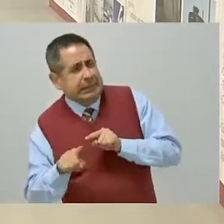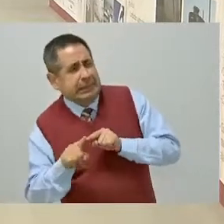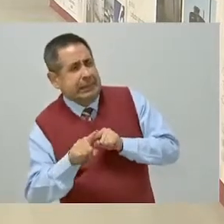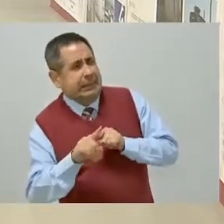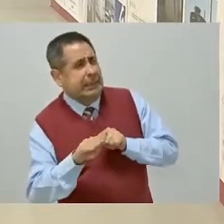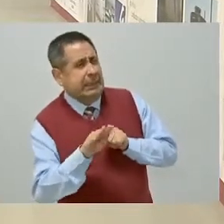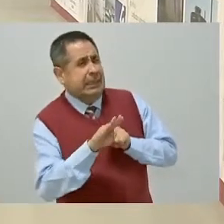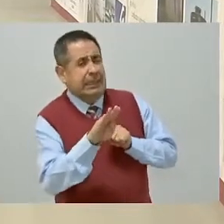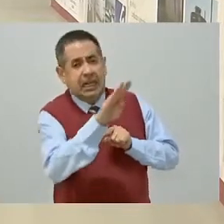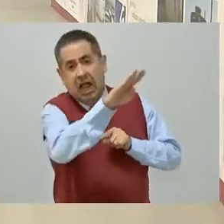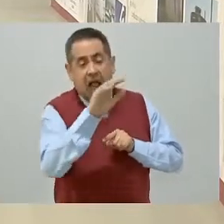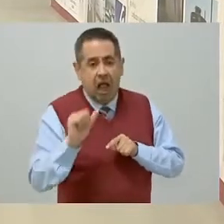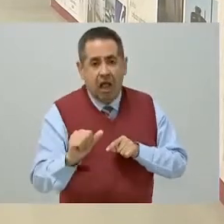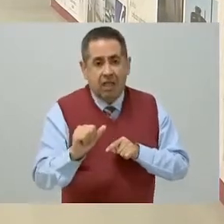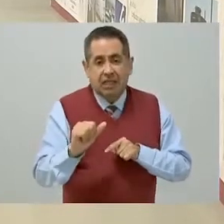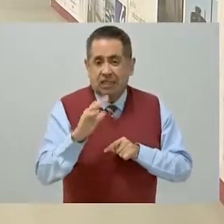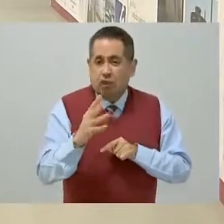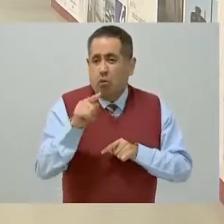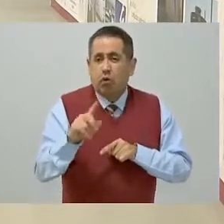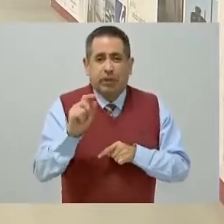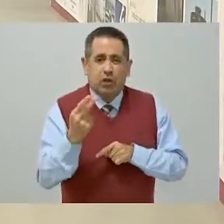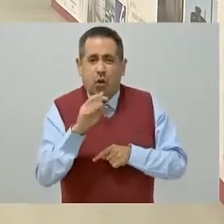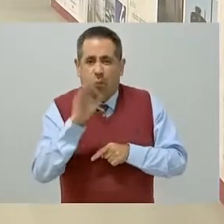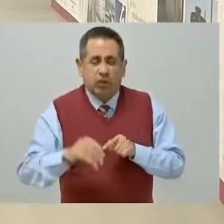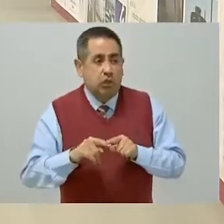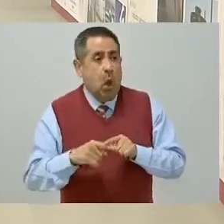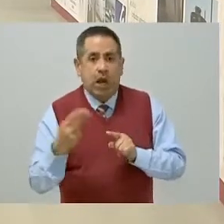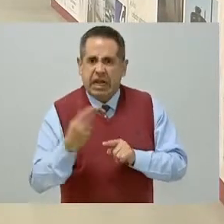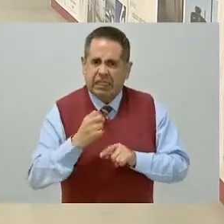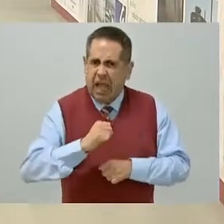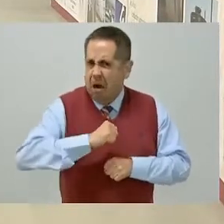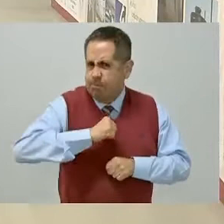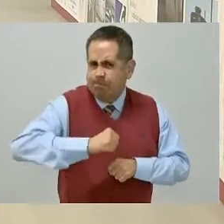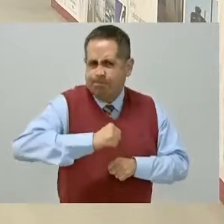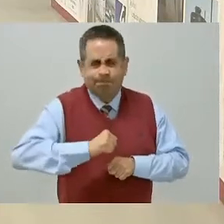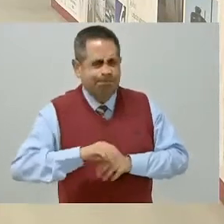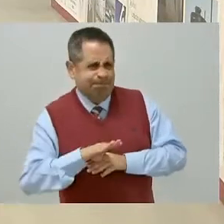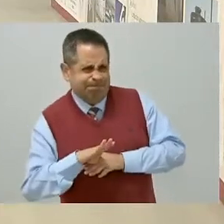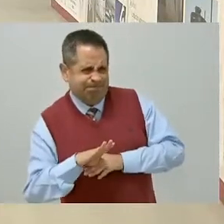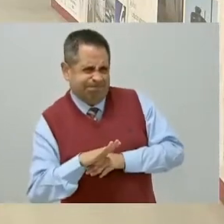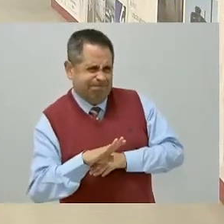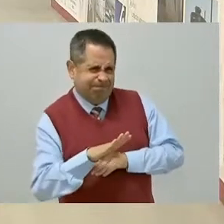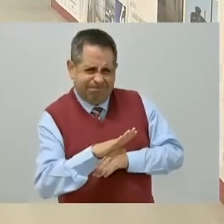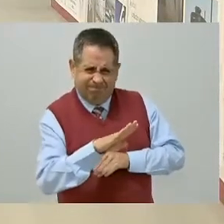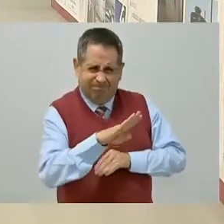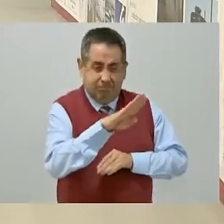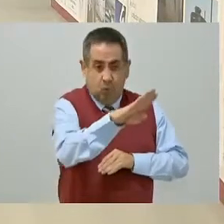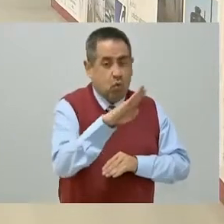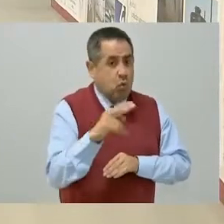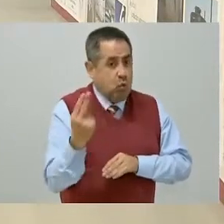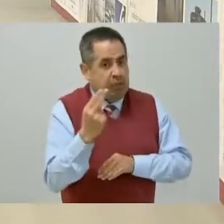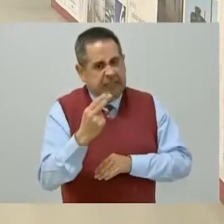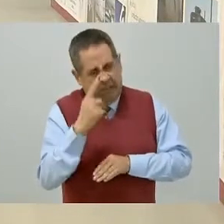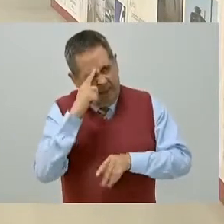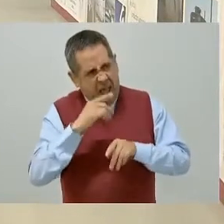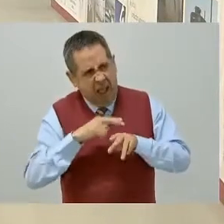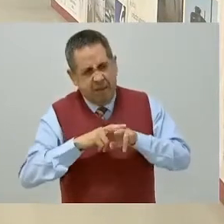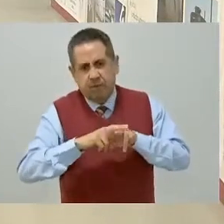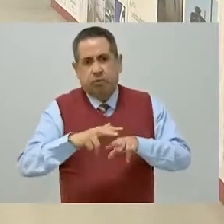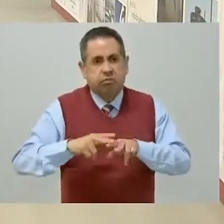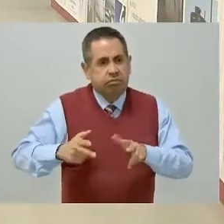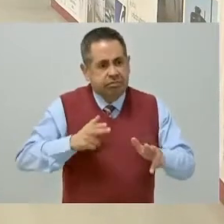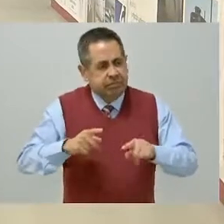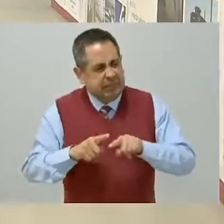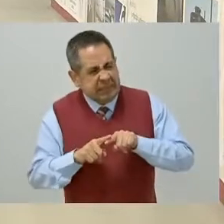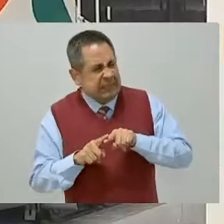tenemos 5.25 por ciento, y eso requiere una fuerza importante en los trenes. Y entonces todos